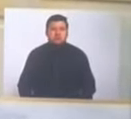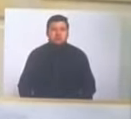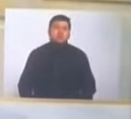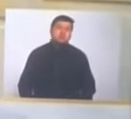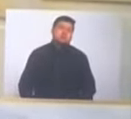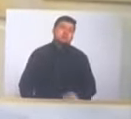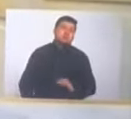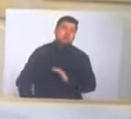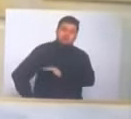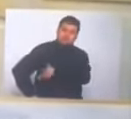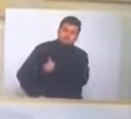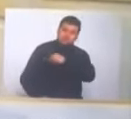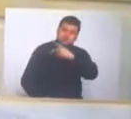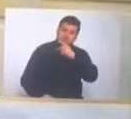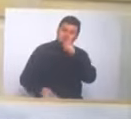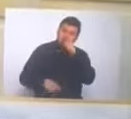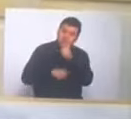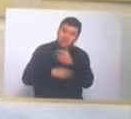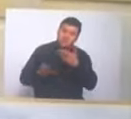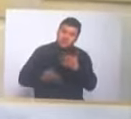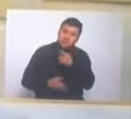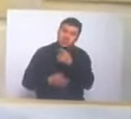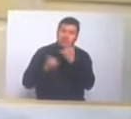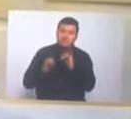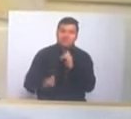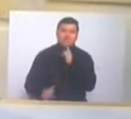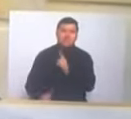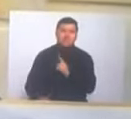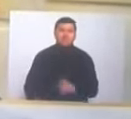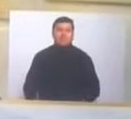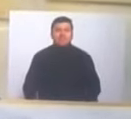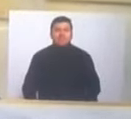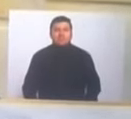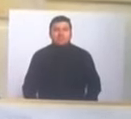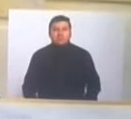señora viceministra y señor superintendente para finalizar